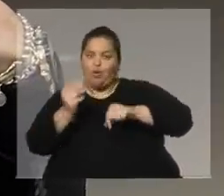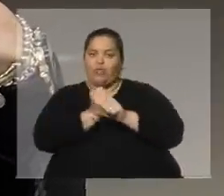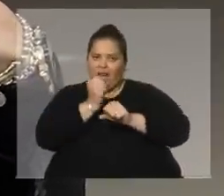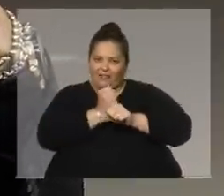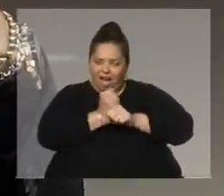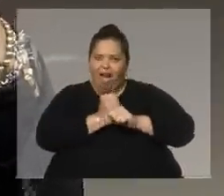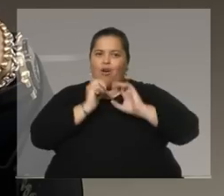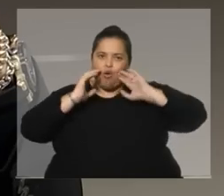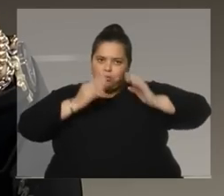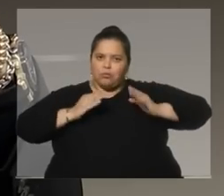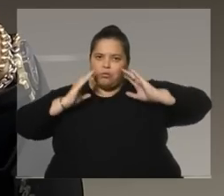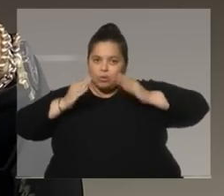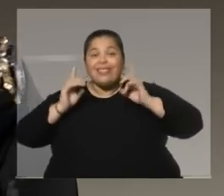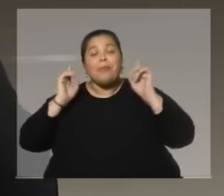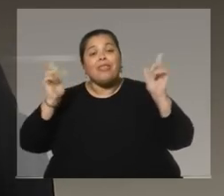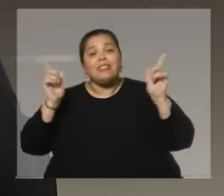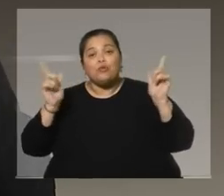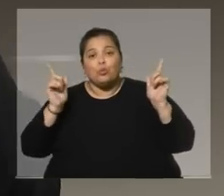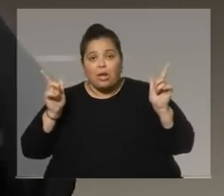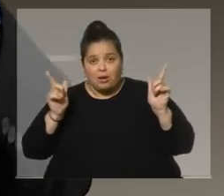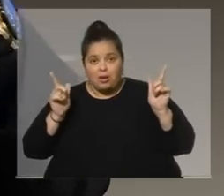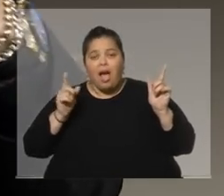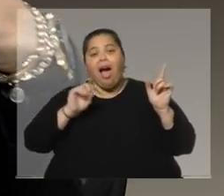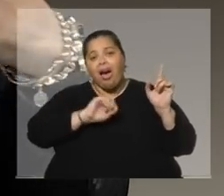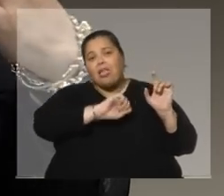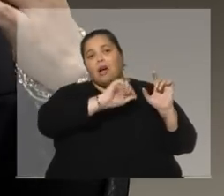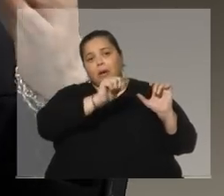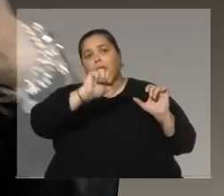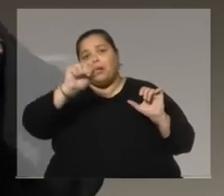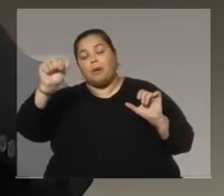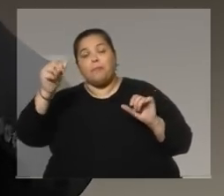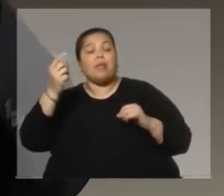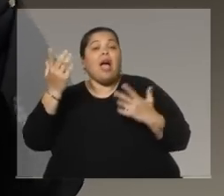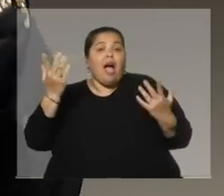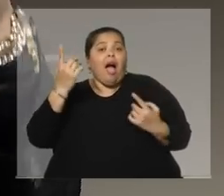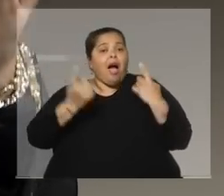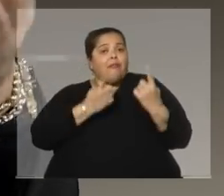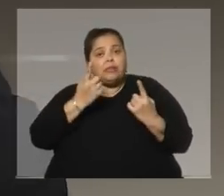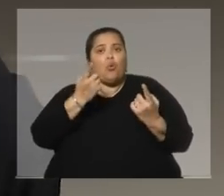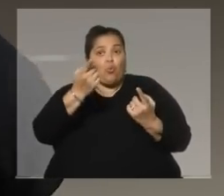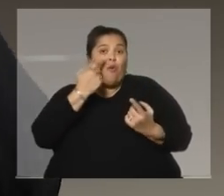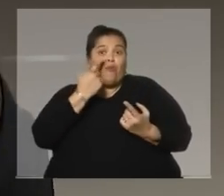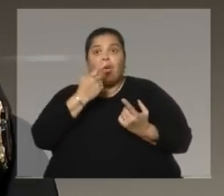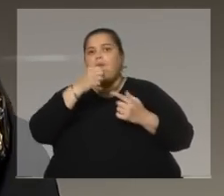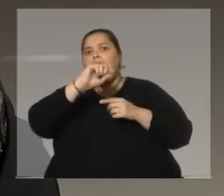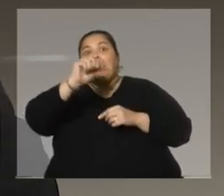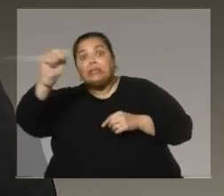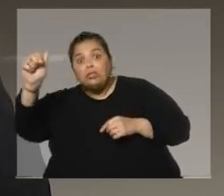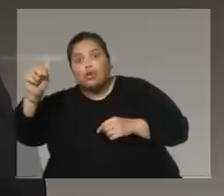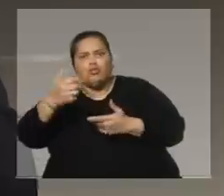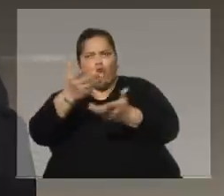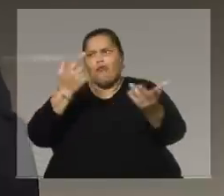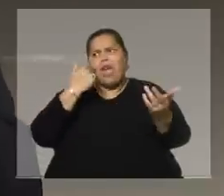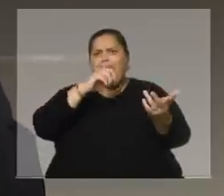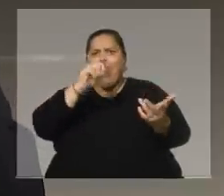de dedicación y de disfrute. Entre medio de unos que la gente ve solamente los éxitos, tuve fracasos.